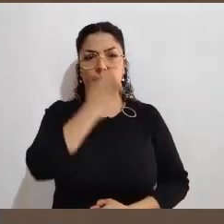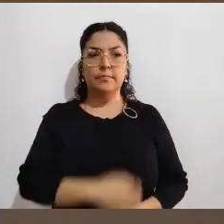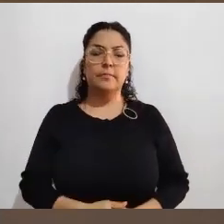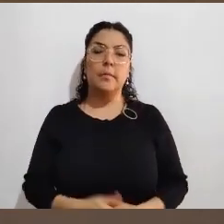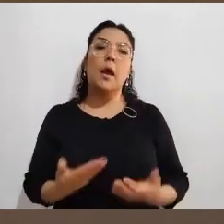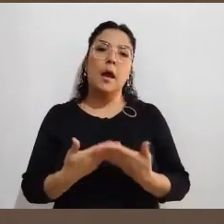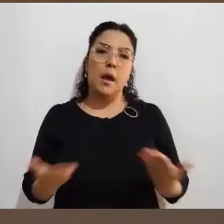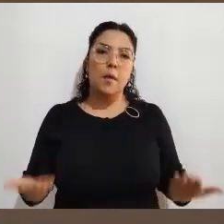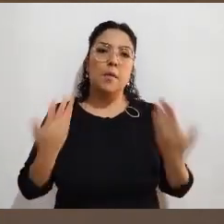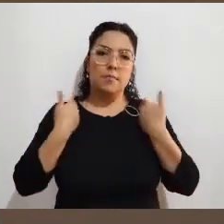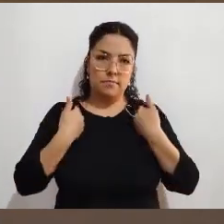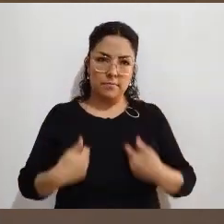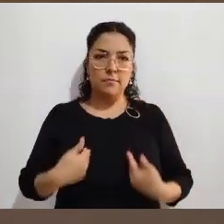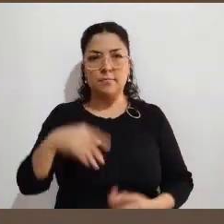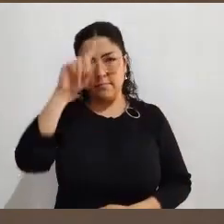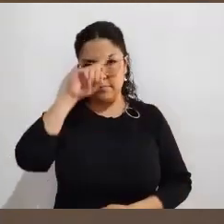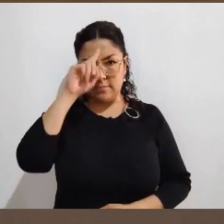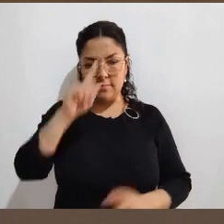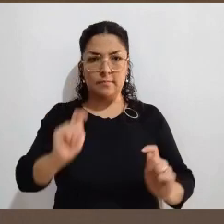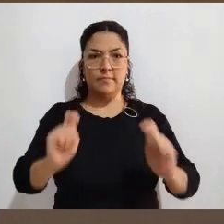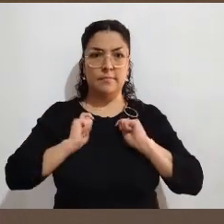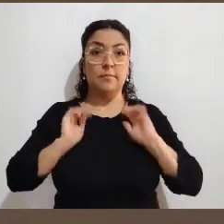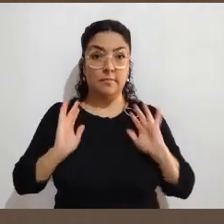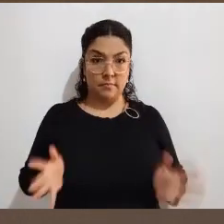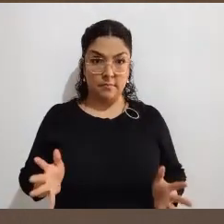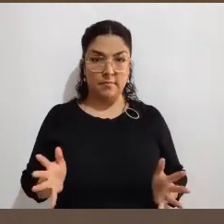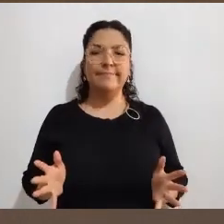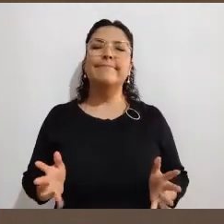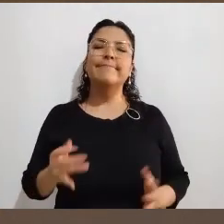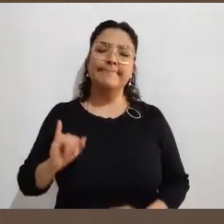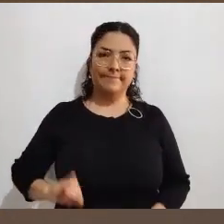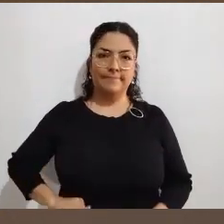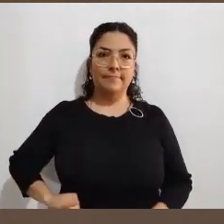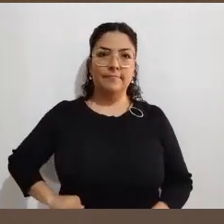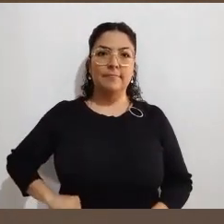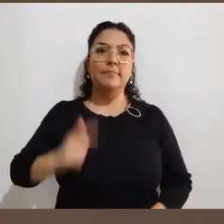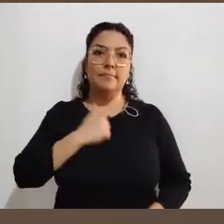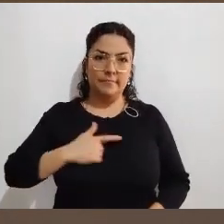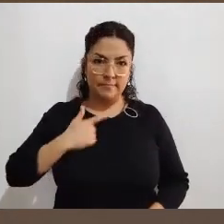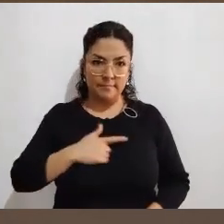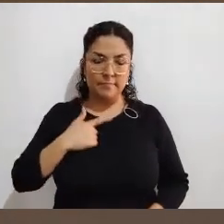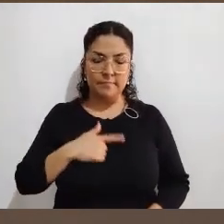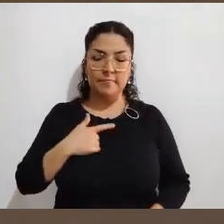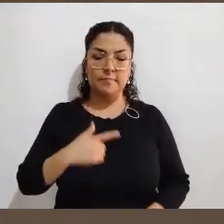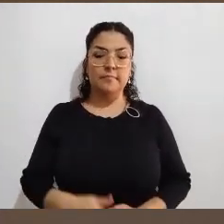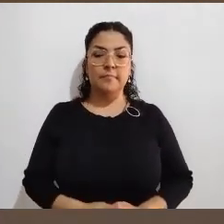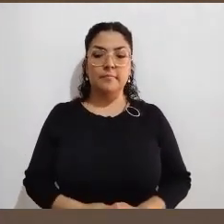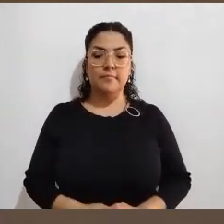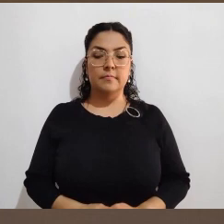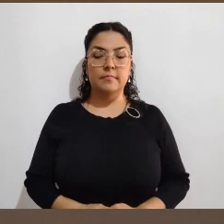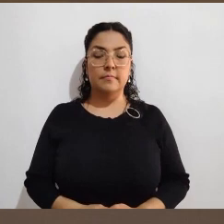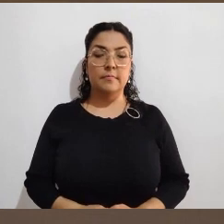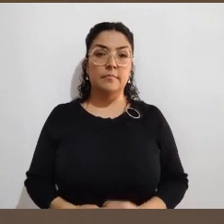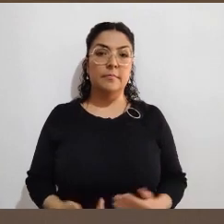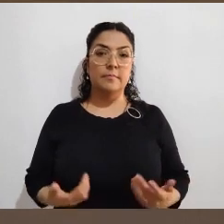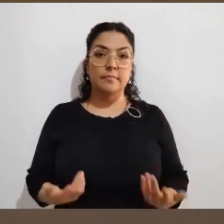hoy como consejero, como ciudadano, me interesó mucho en su oportunidad. Y bueno, actualmente es uno de los temas que desde la